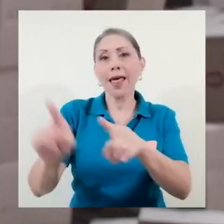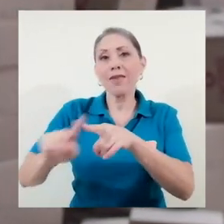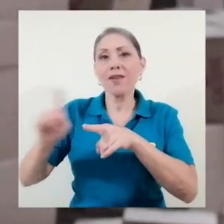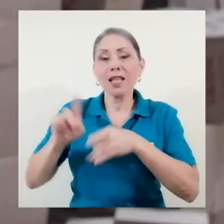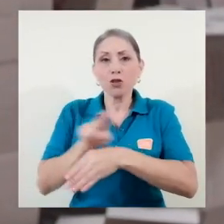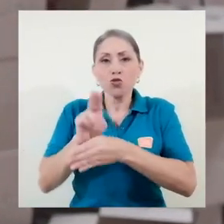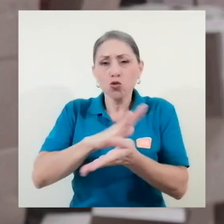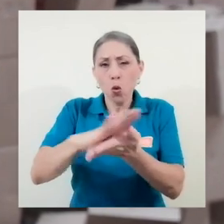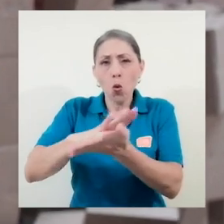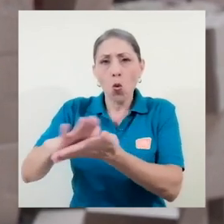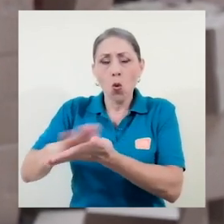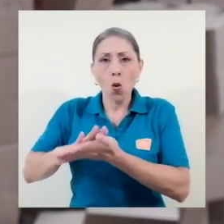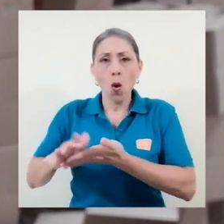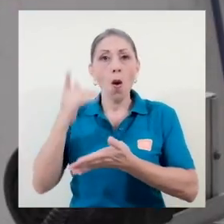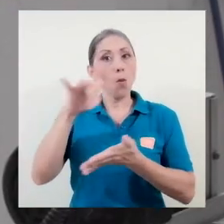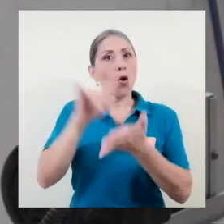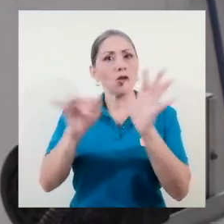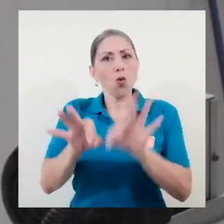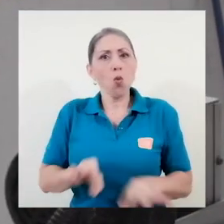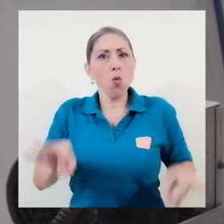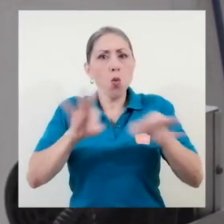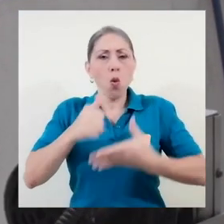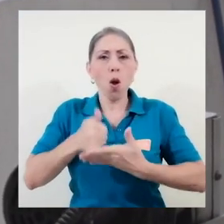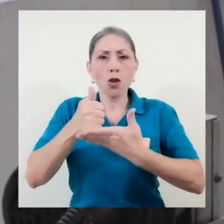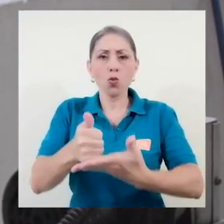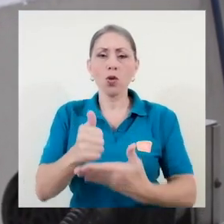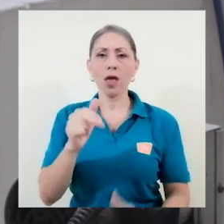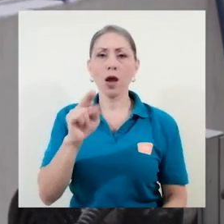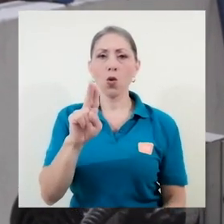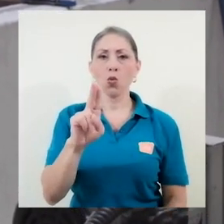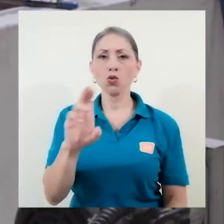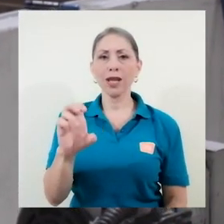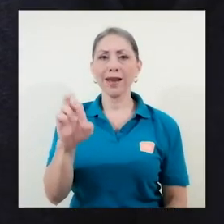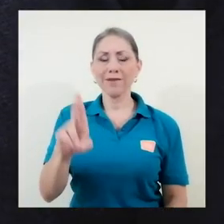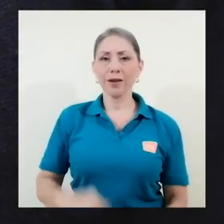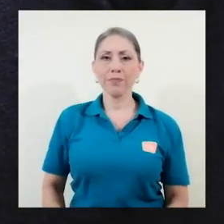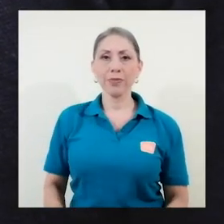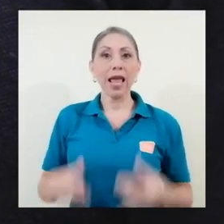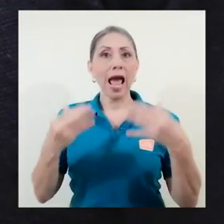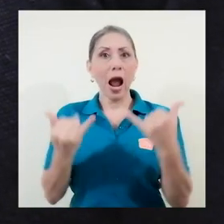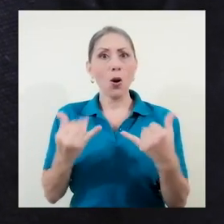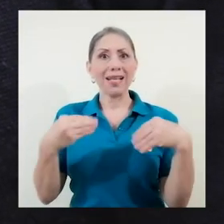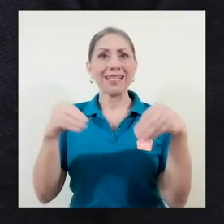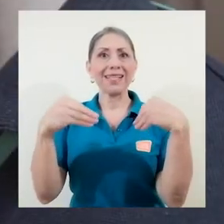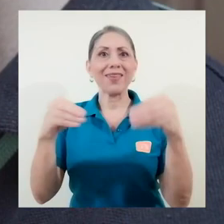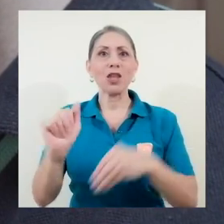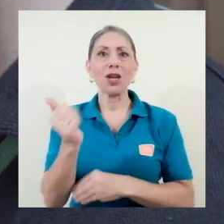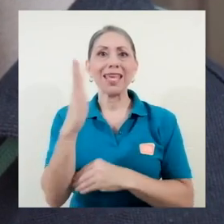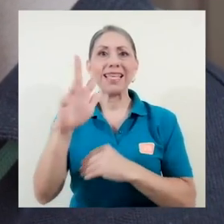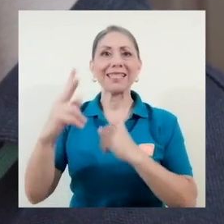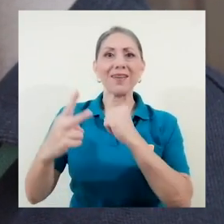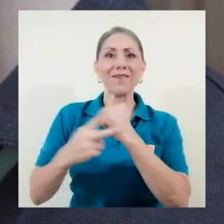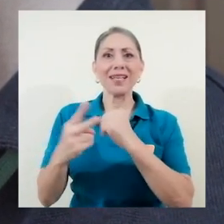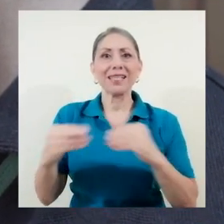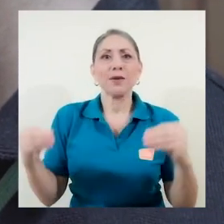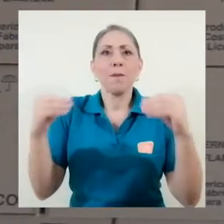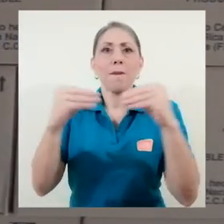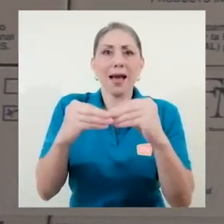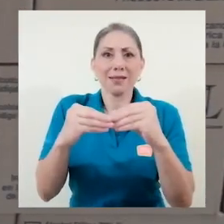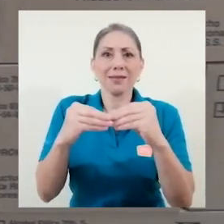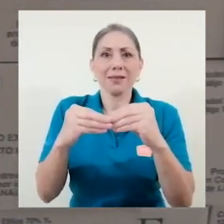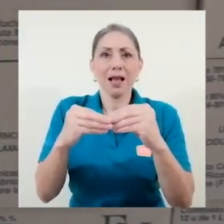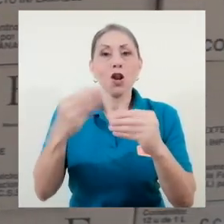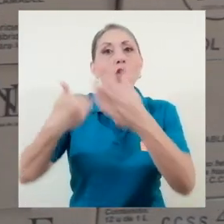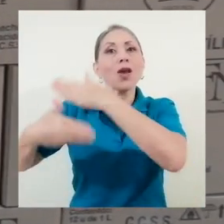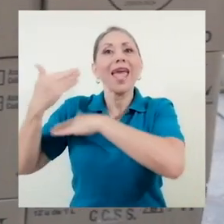De ahí se desprende la valiosa ayuda de la UCR. Se está pidiendo, se está vendiendo 15 veces lo que antes se estaba